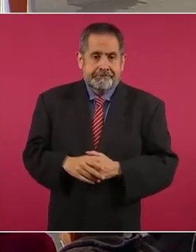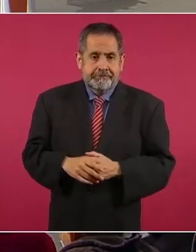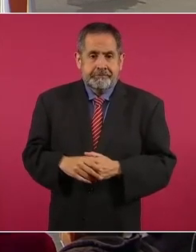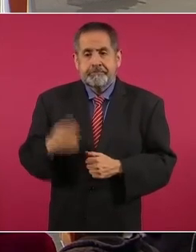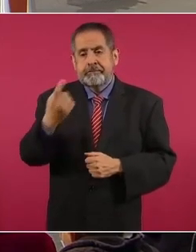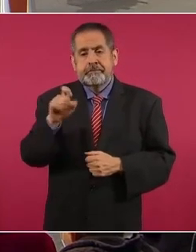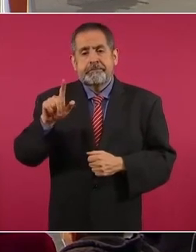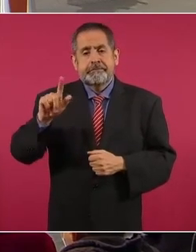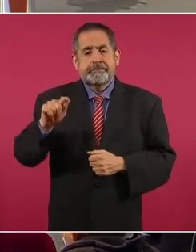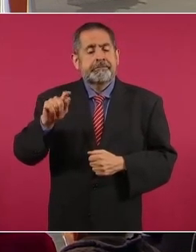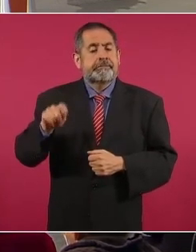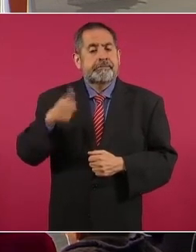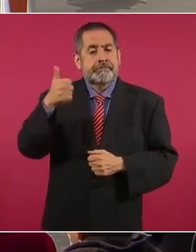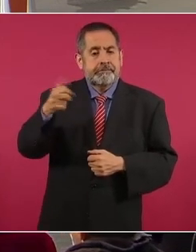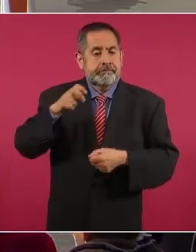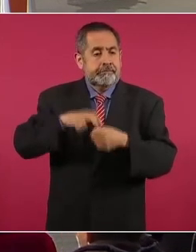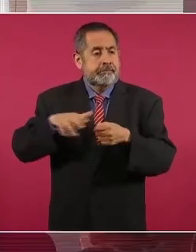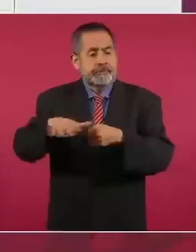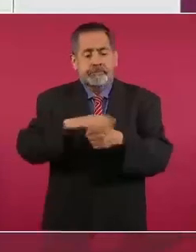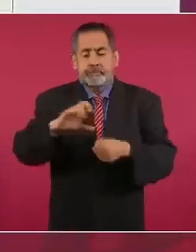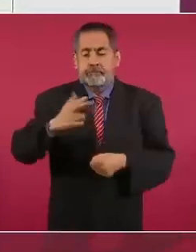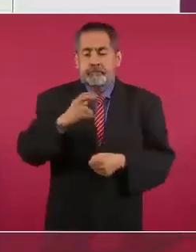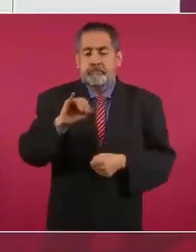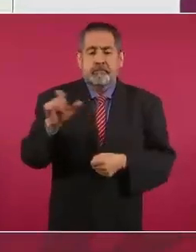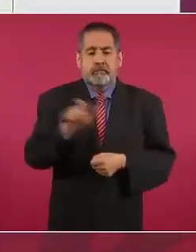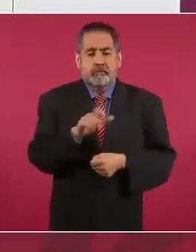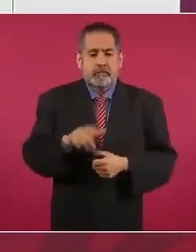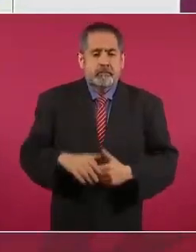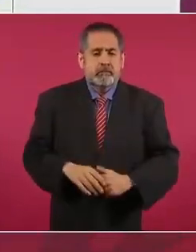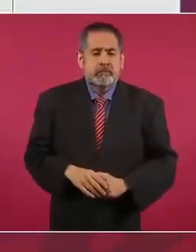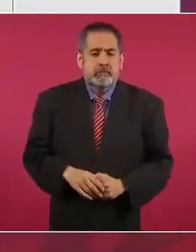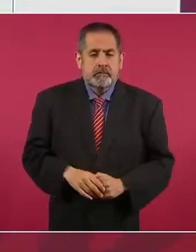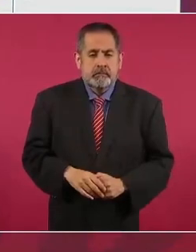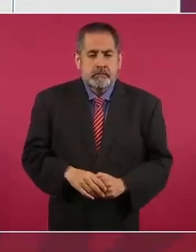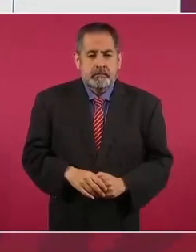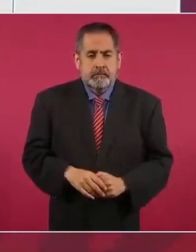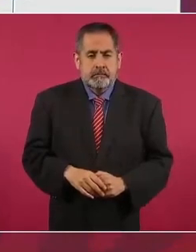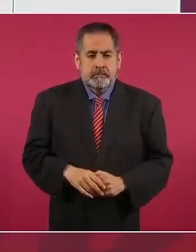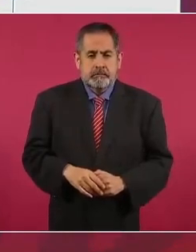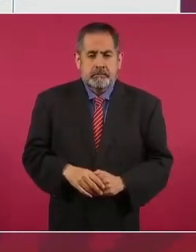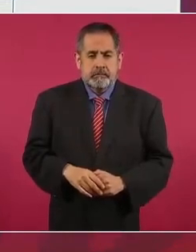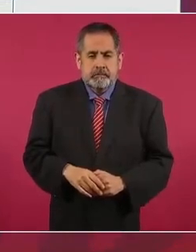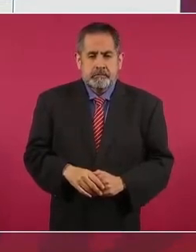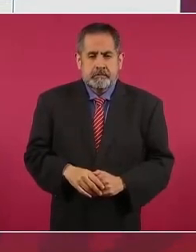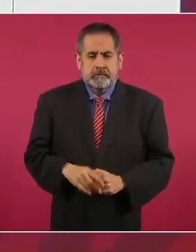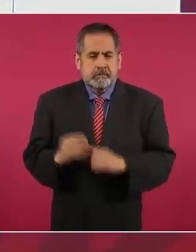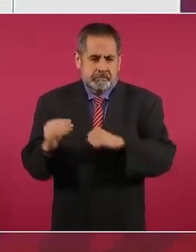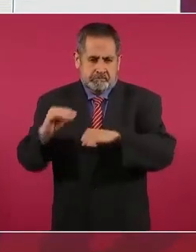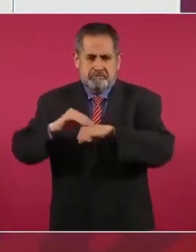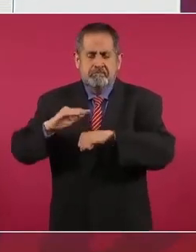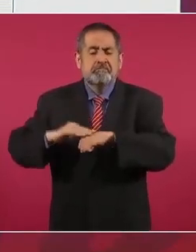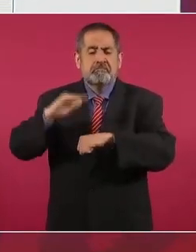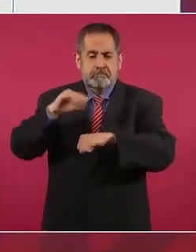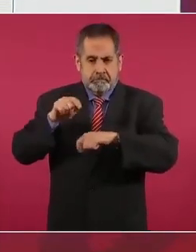176 en Choy. Aquí vamos a ampliar,